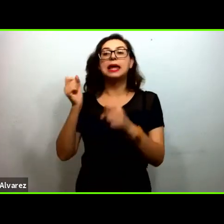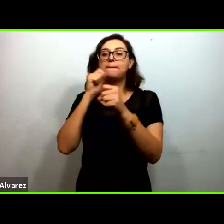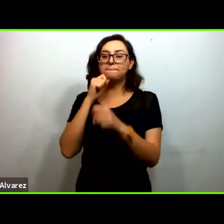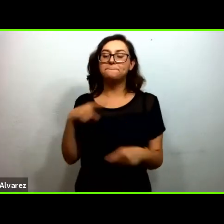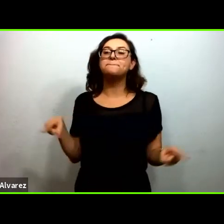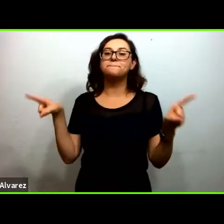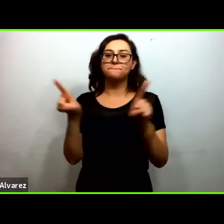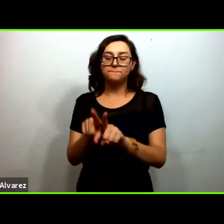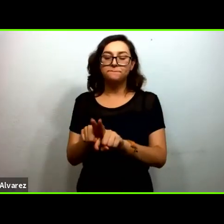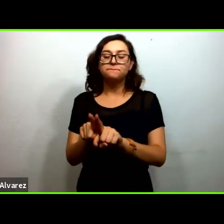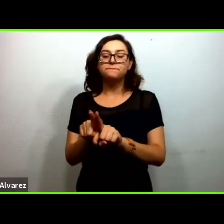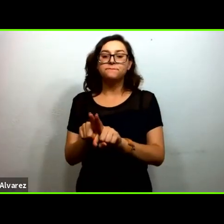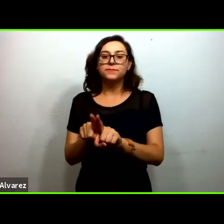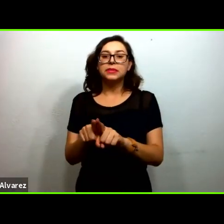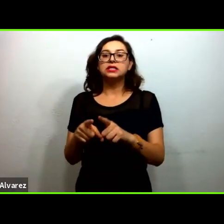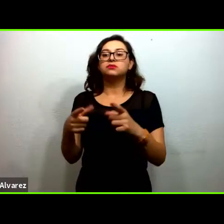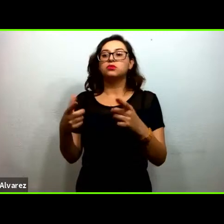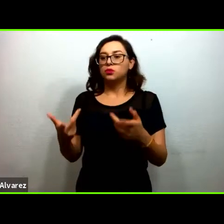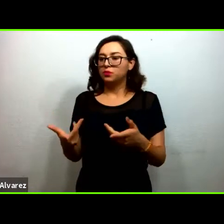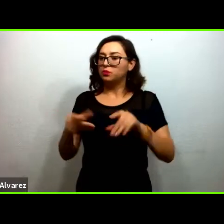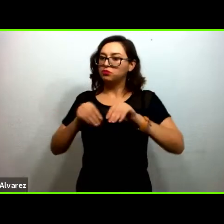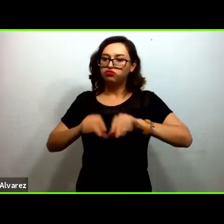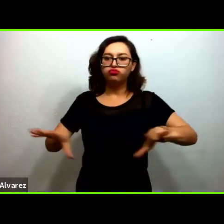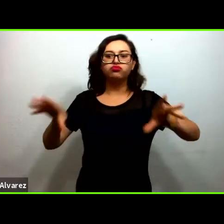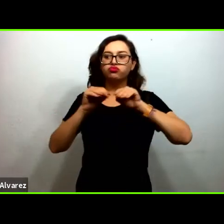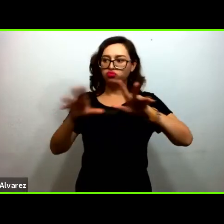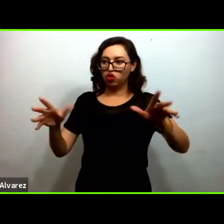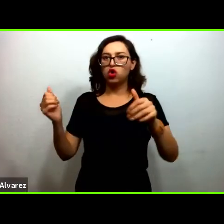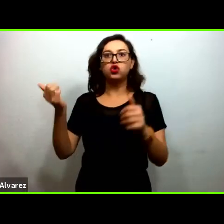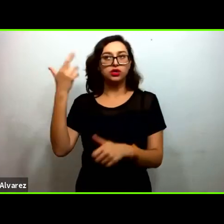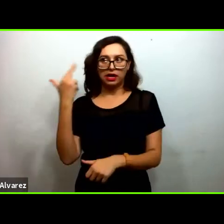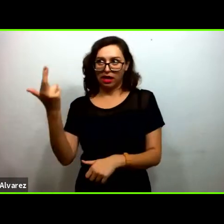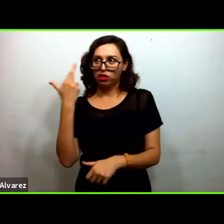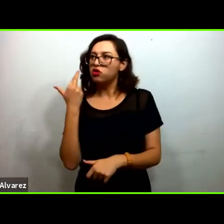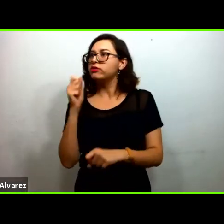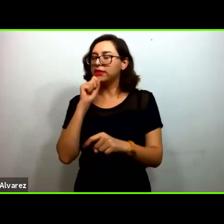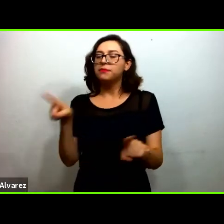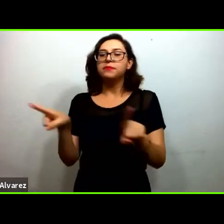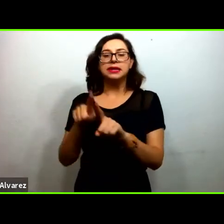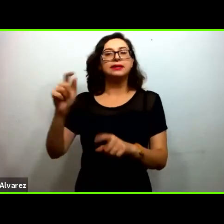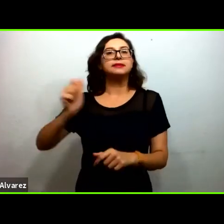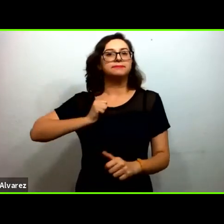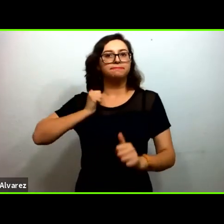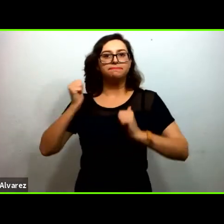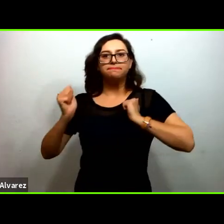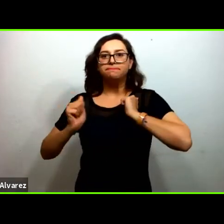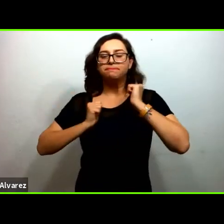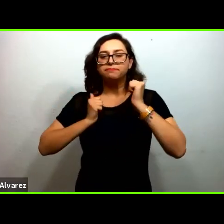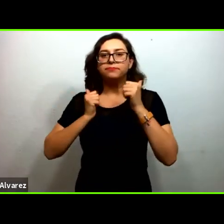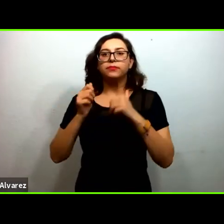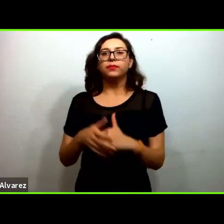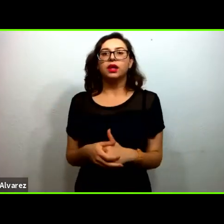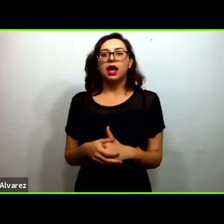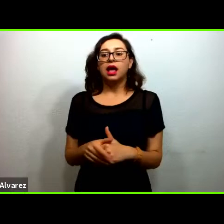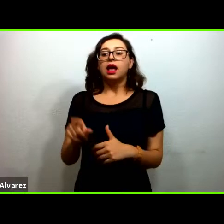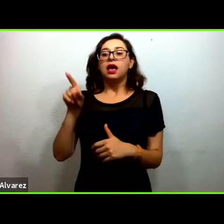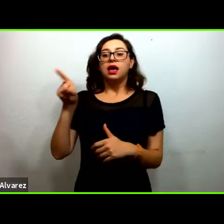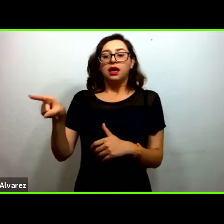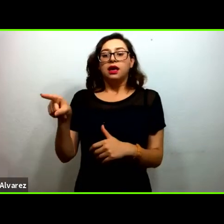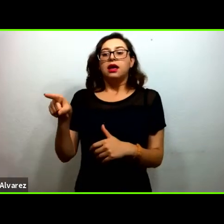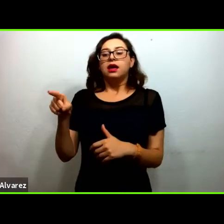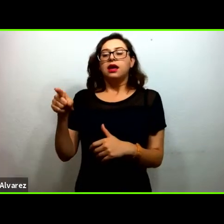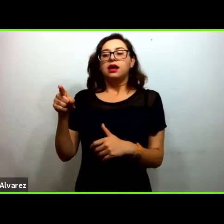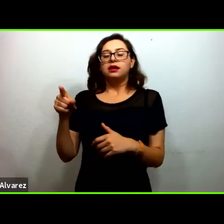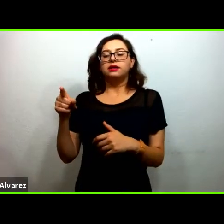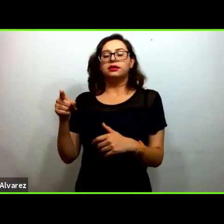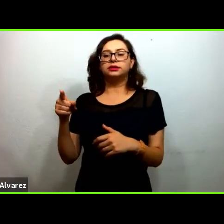de esta alianza hemos acordado con el departamento de educación indígena